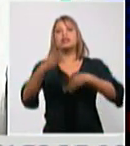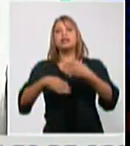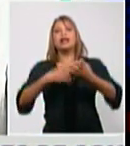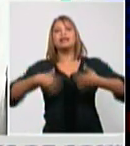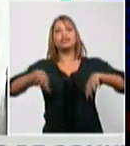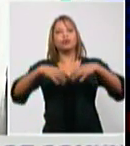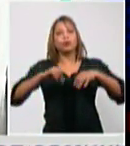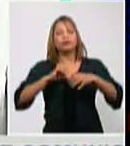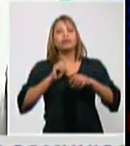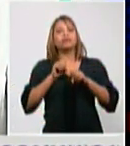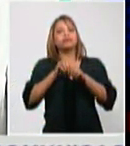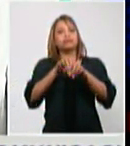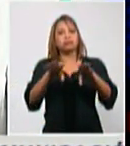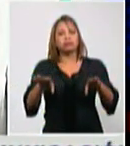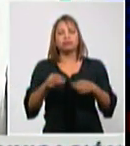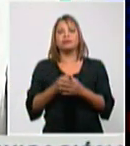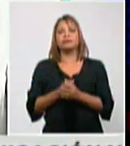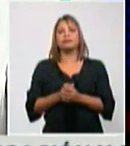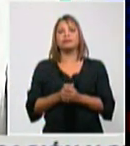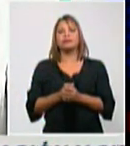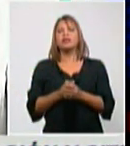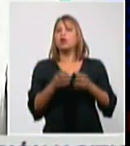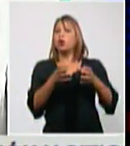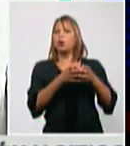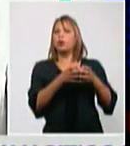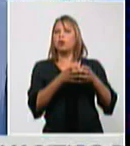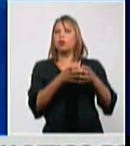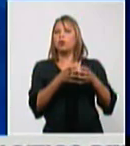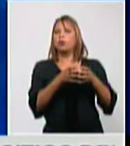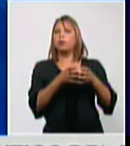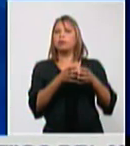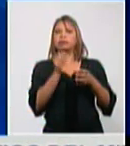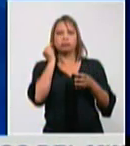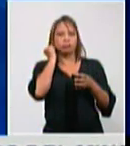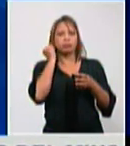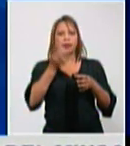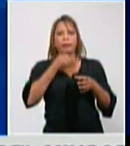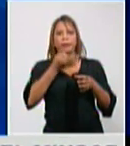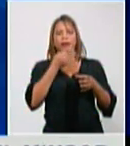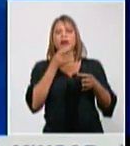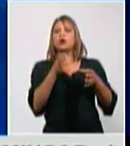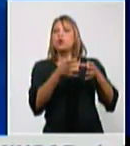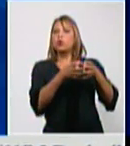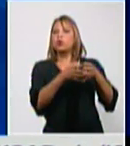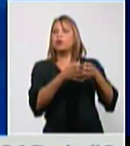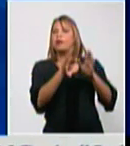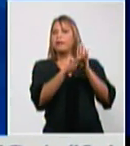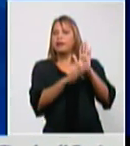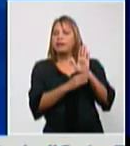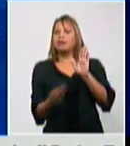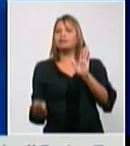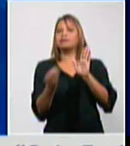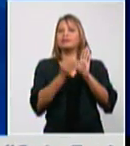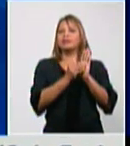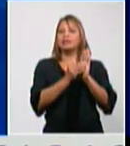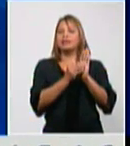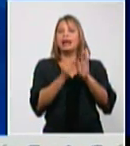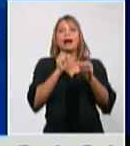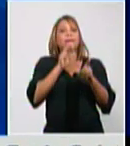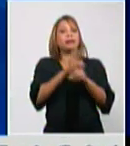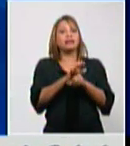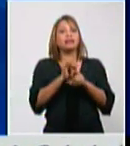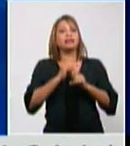grupo de medidas en esa conferencia se implementaron a partir se anunciaron que se